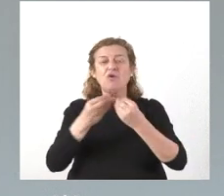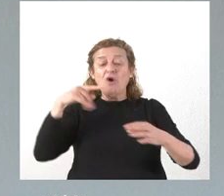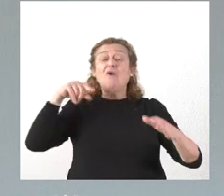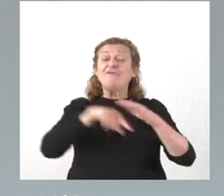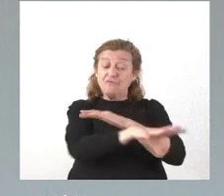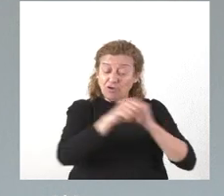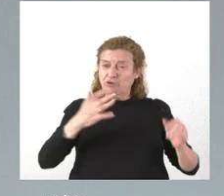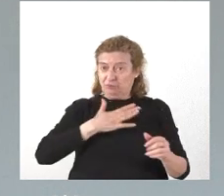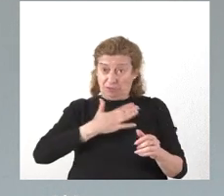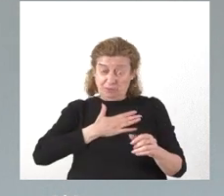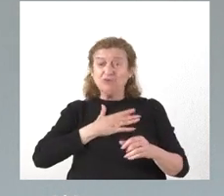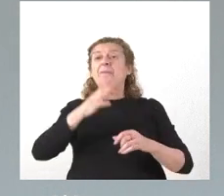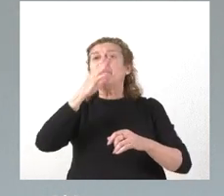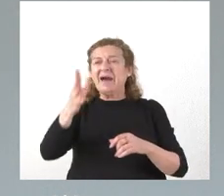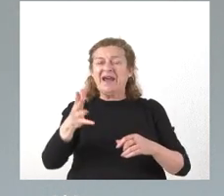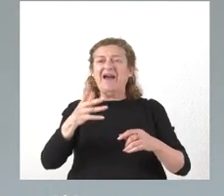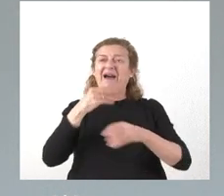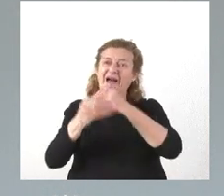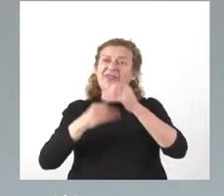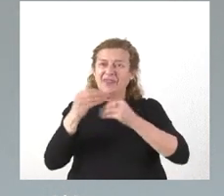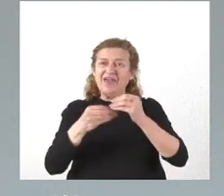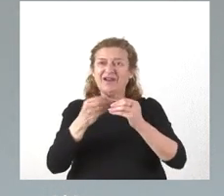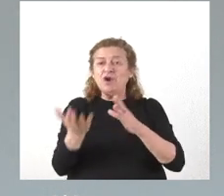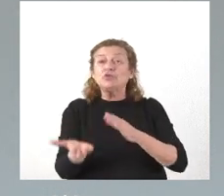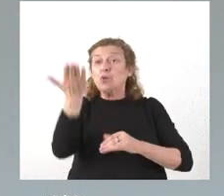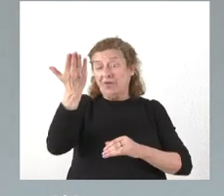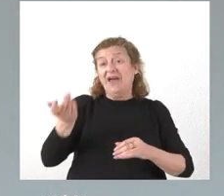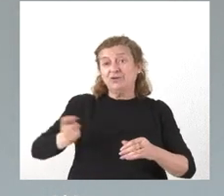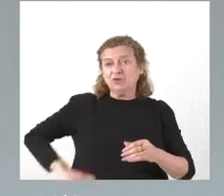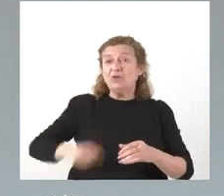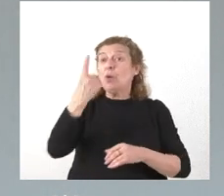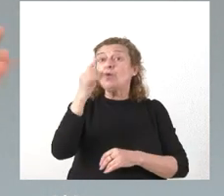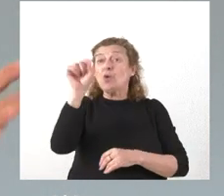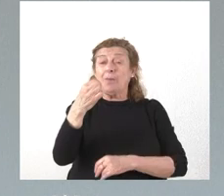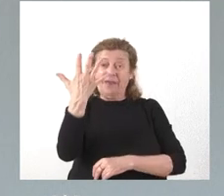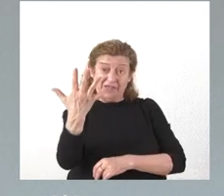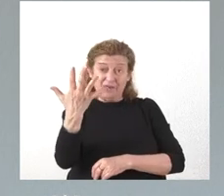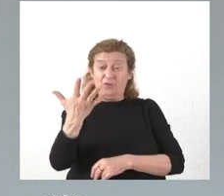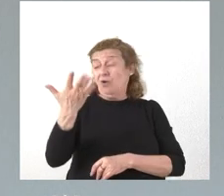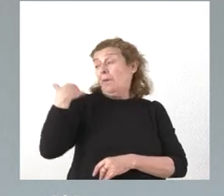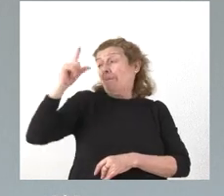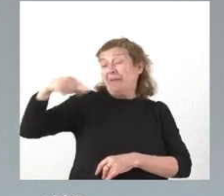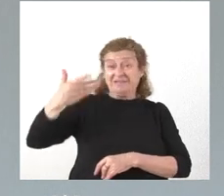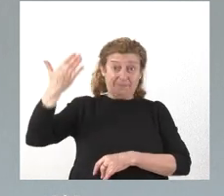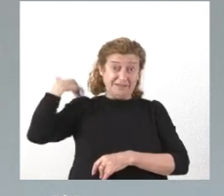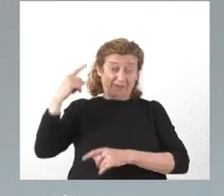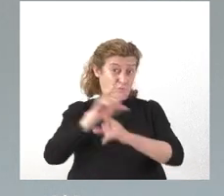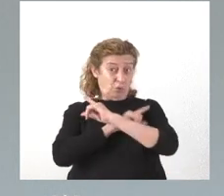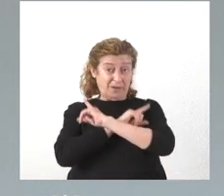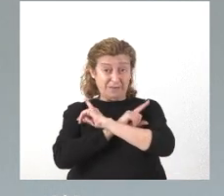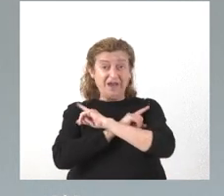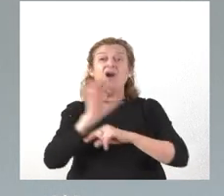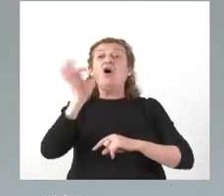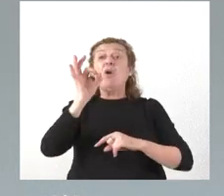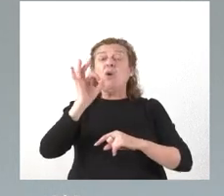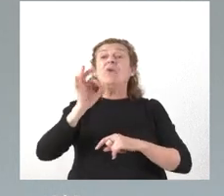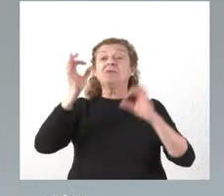a la hora de aplicar la subida salarial del 1,5 en el pasado mes de noviembre, o en